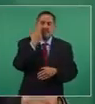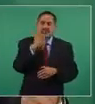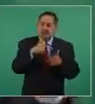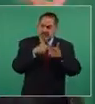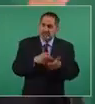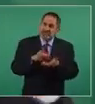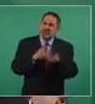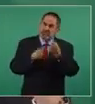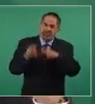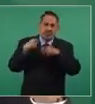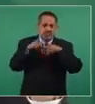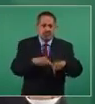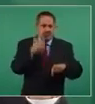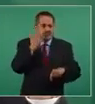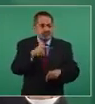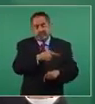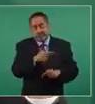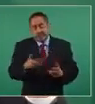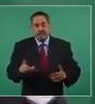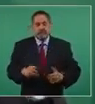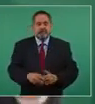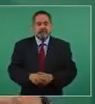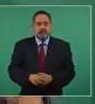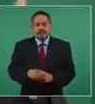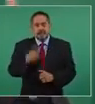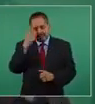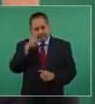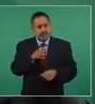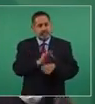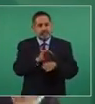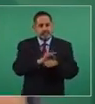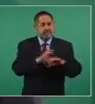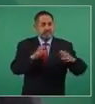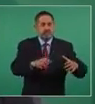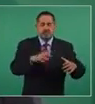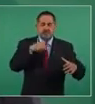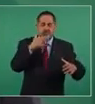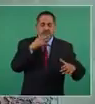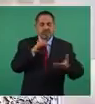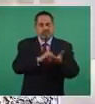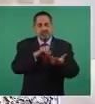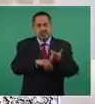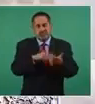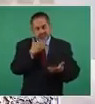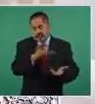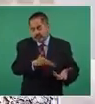desean que regrese, para defender el régimen de corrupción.